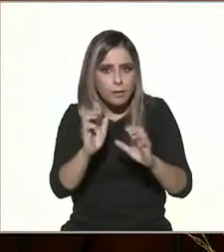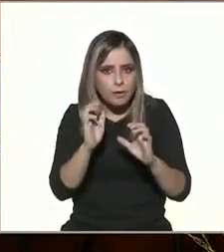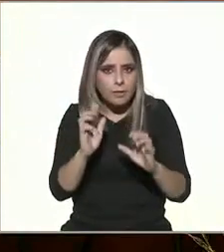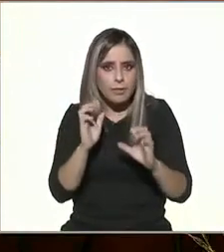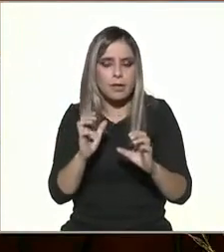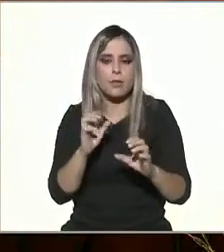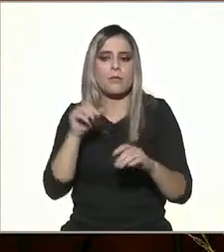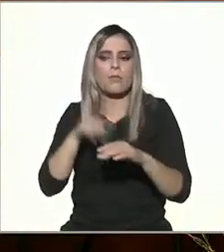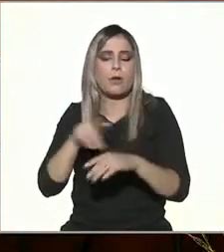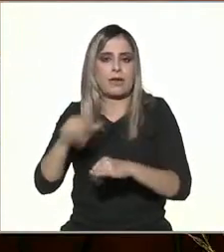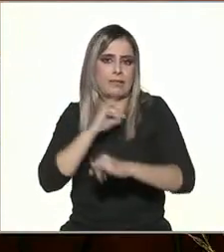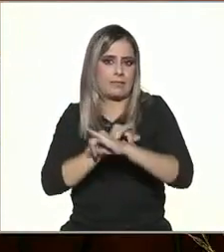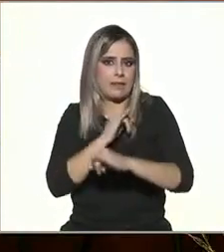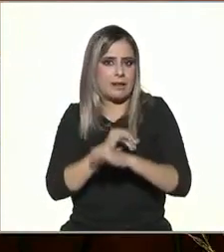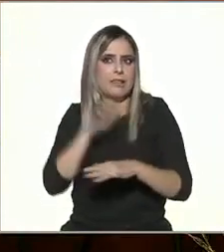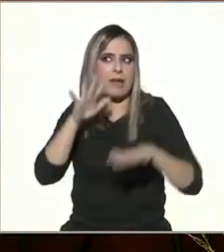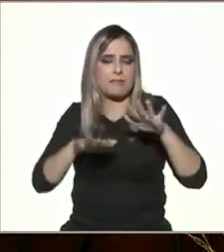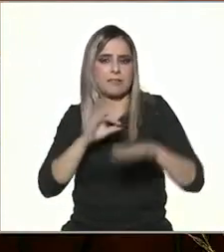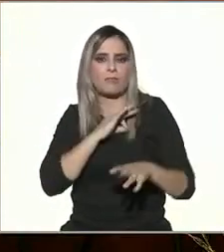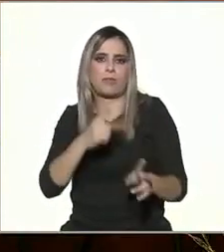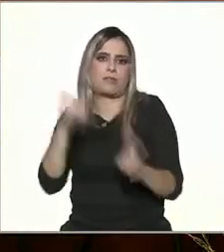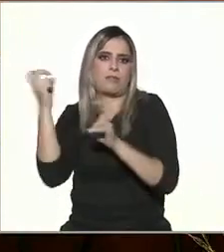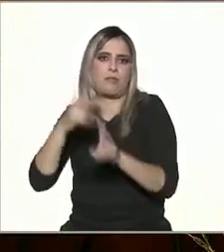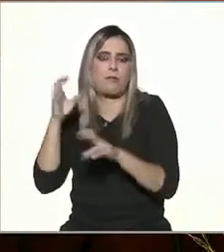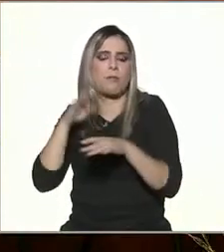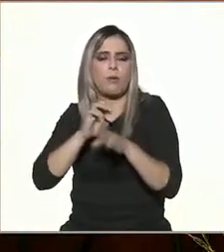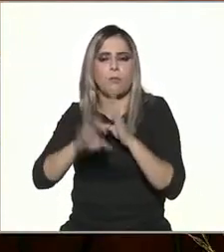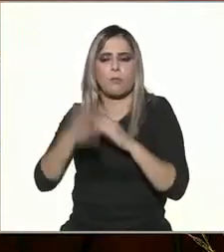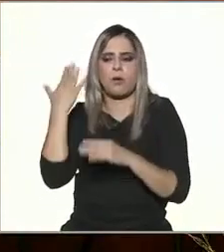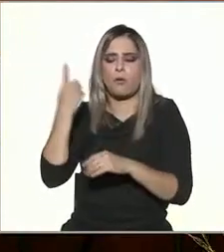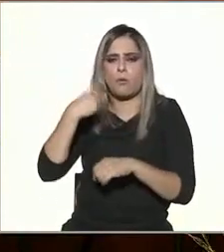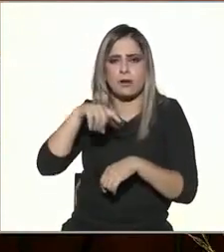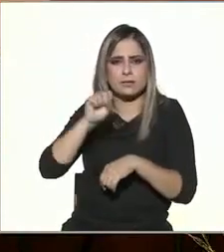un nuevo medio. como que este fin de semana, otra vez, veía una...